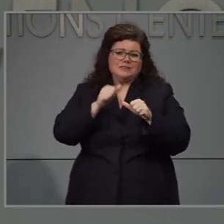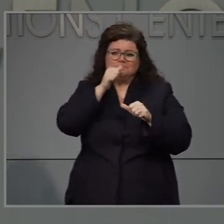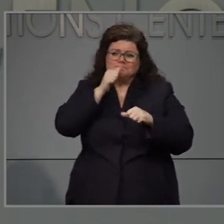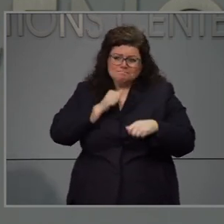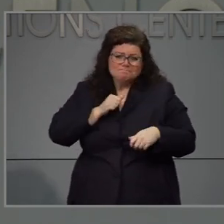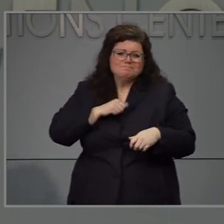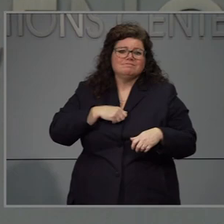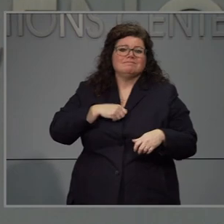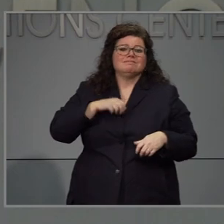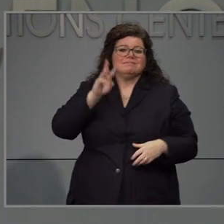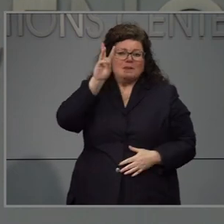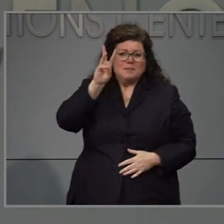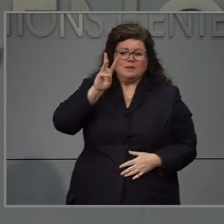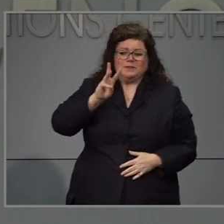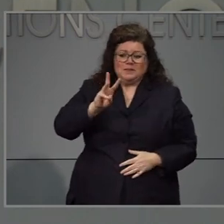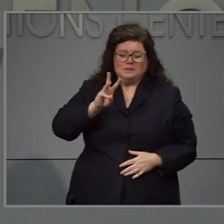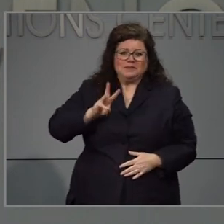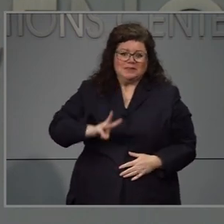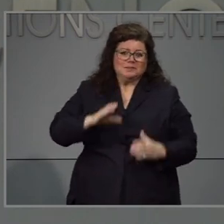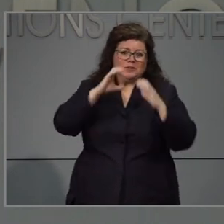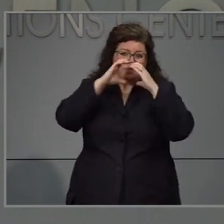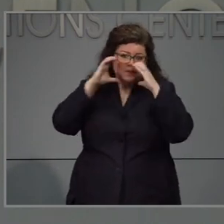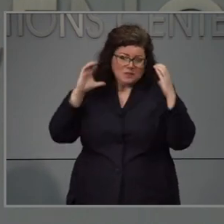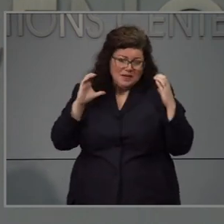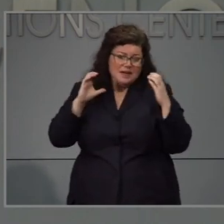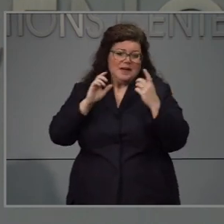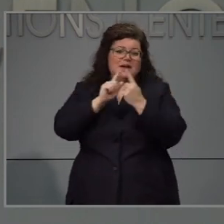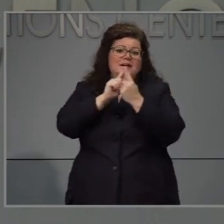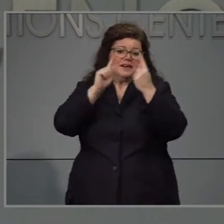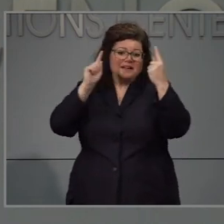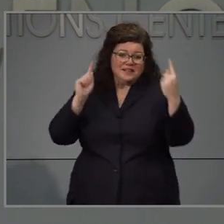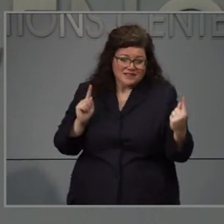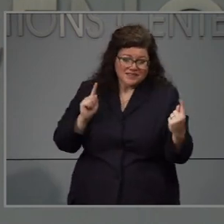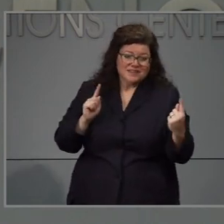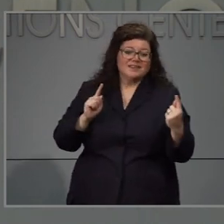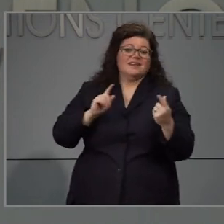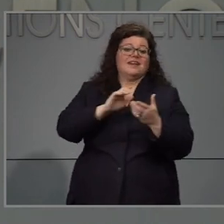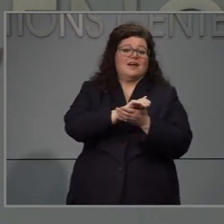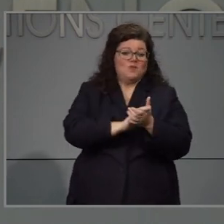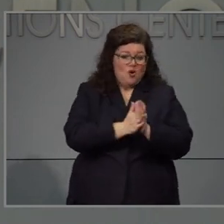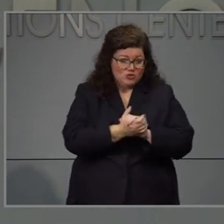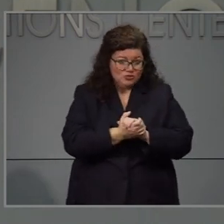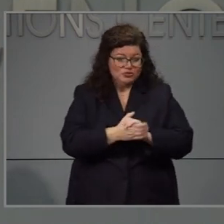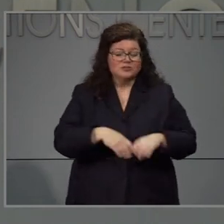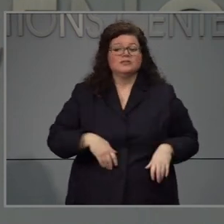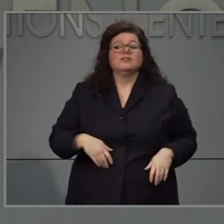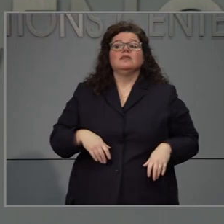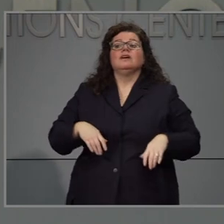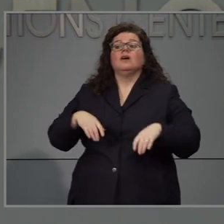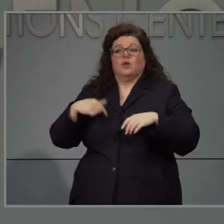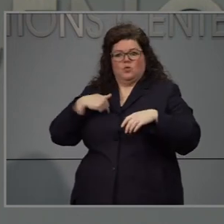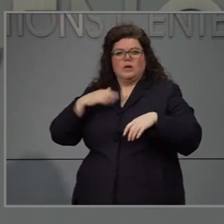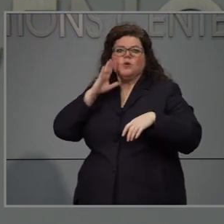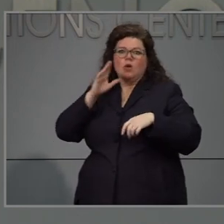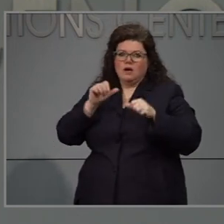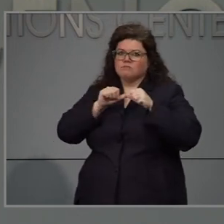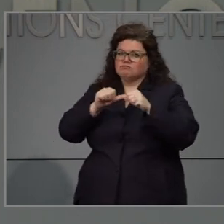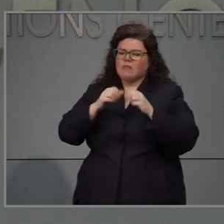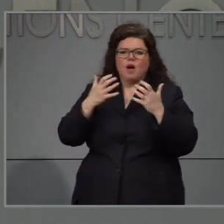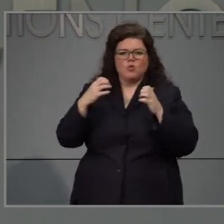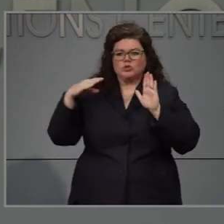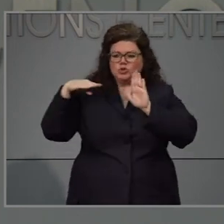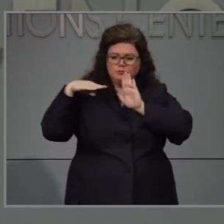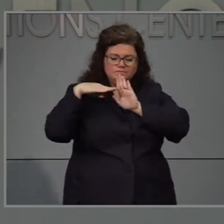agradecer a todos por seguir estas tres doble un. En inglés. sé que todos colaborando juntos